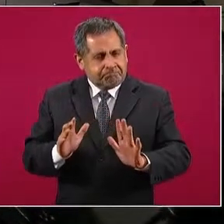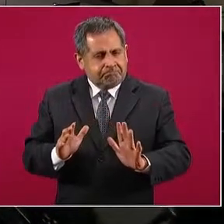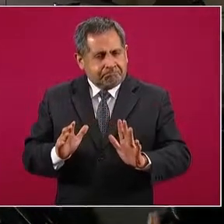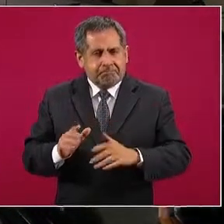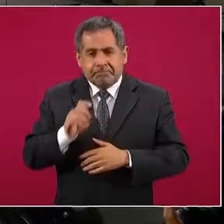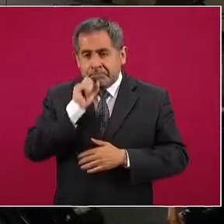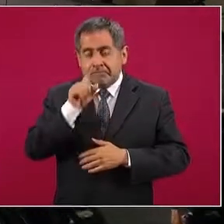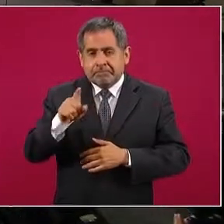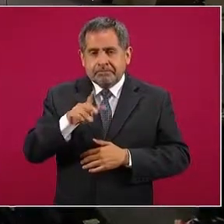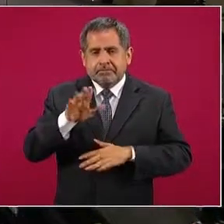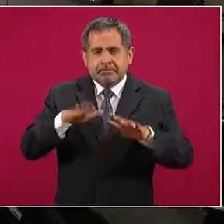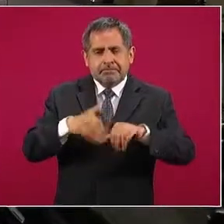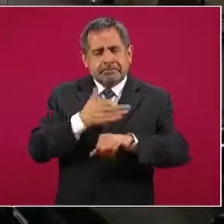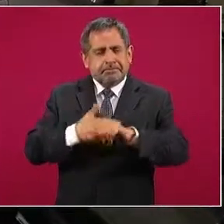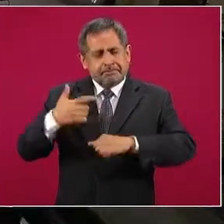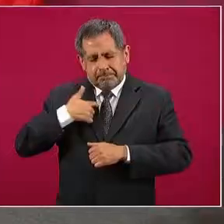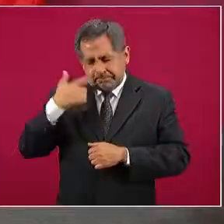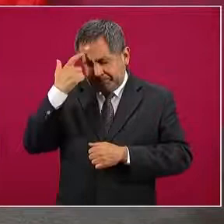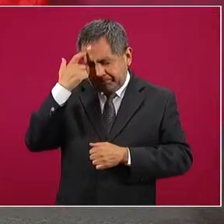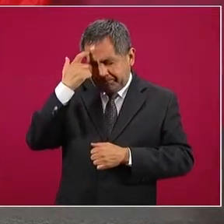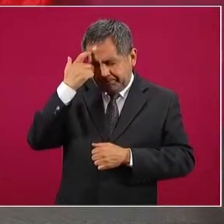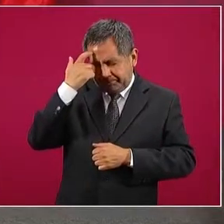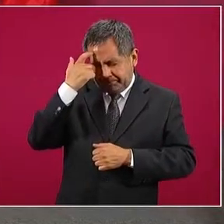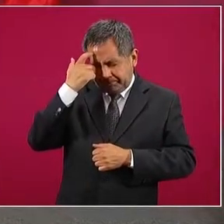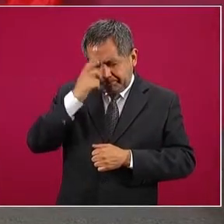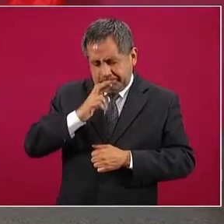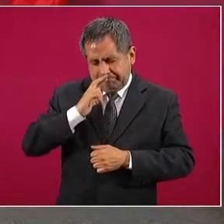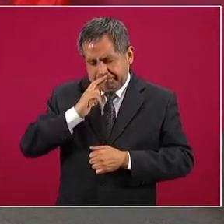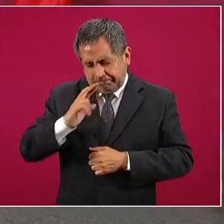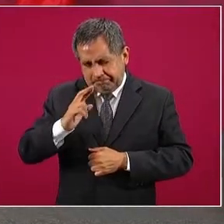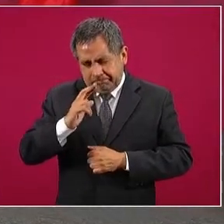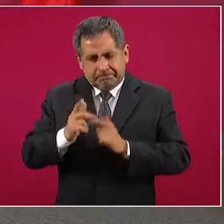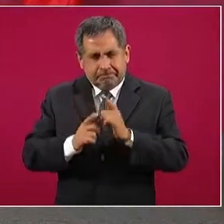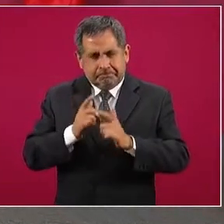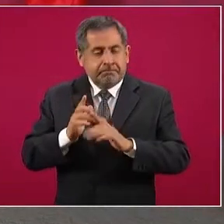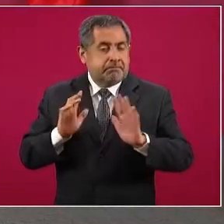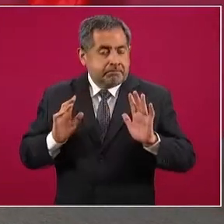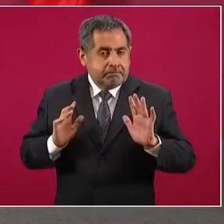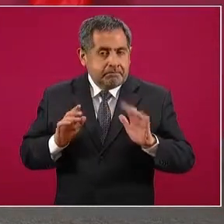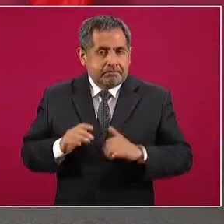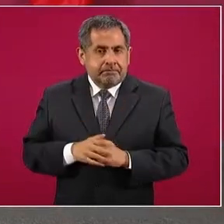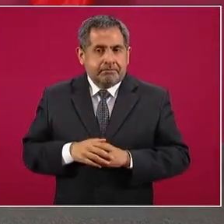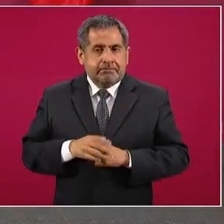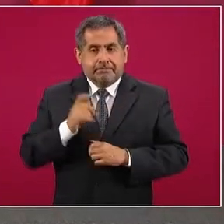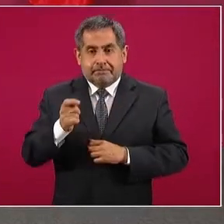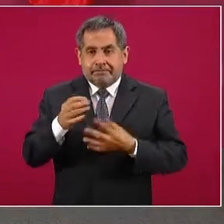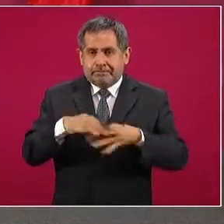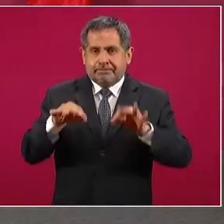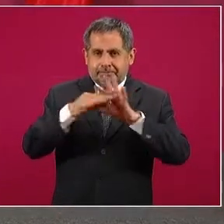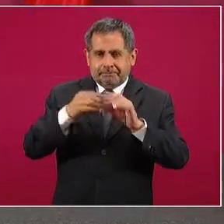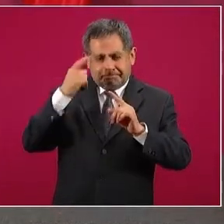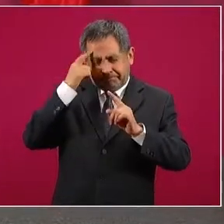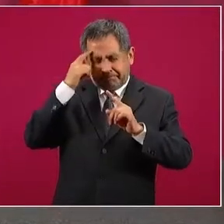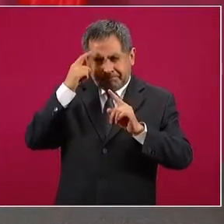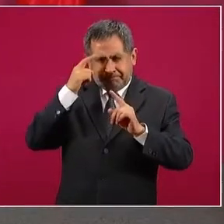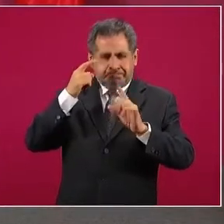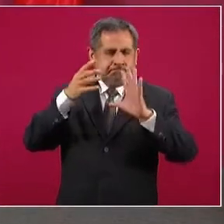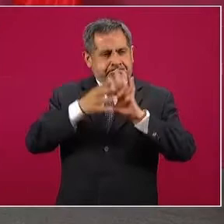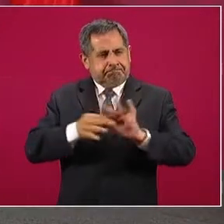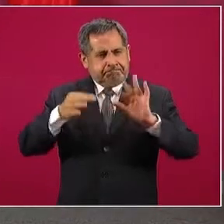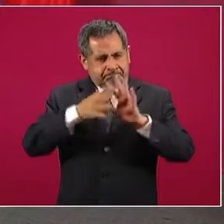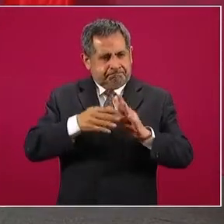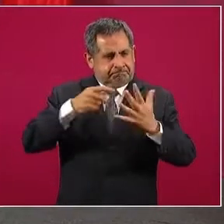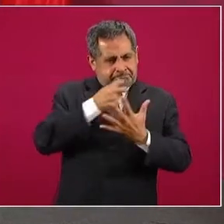tardo un poco en contestar, porque es importante contextualizar,